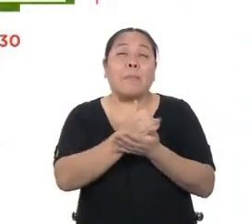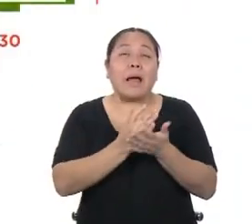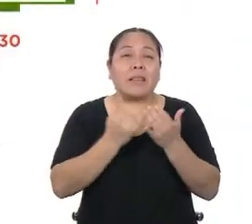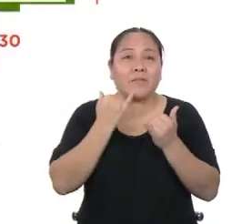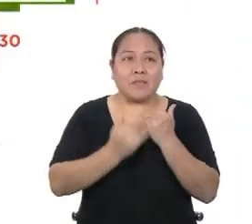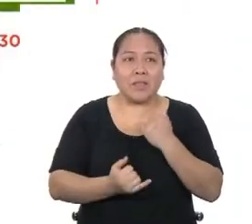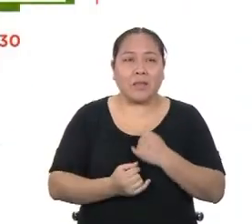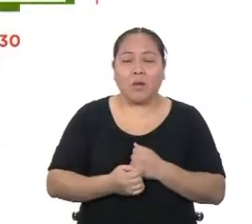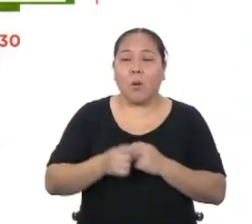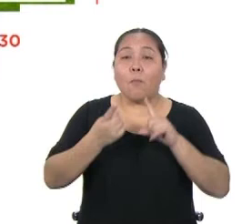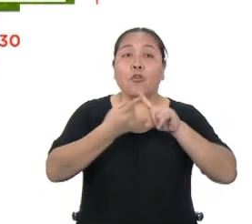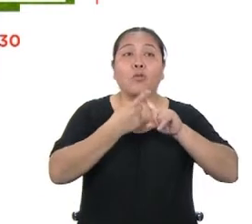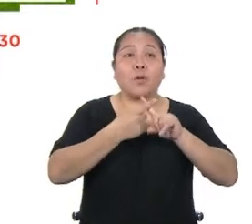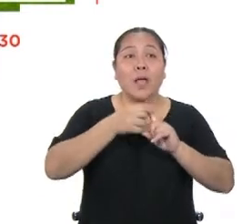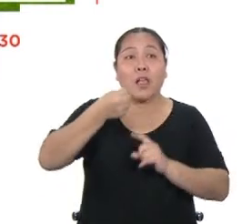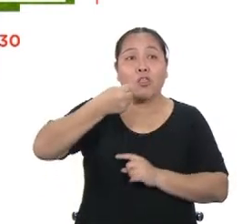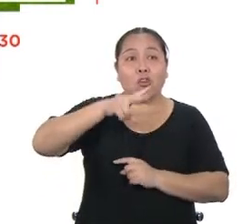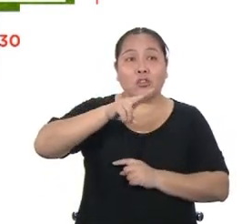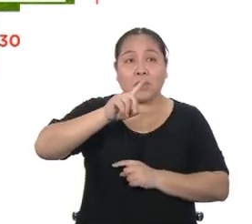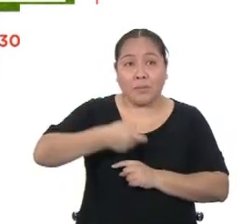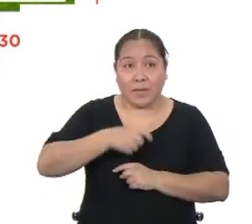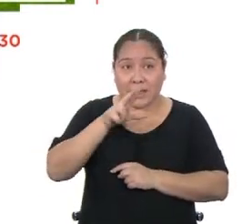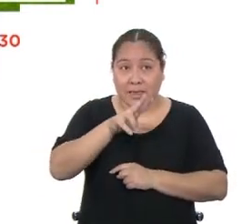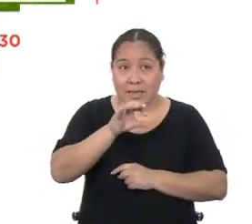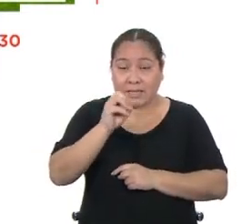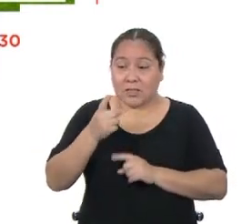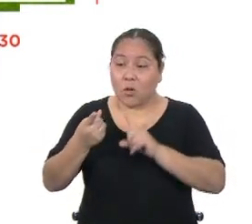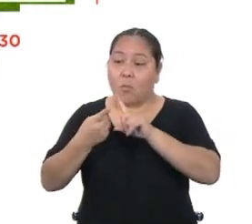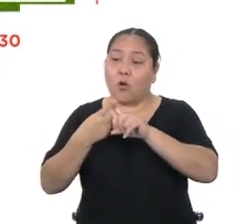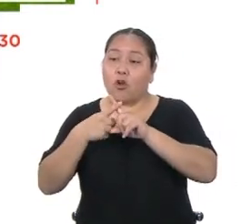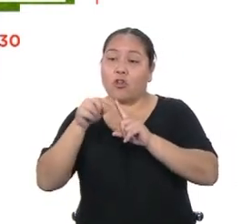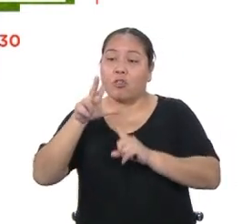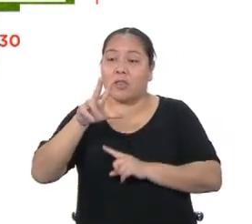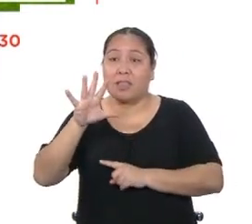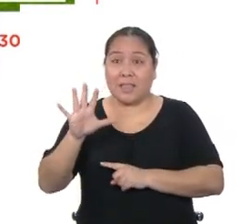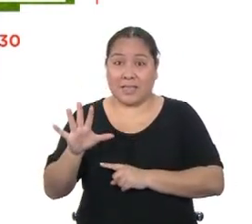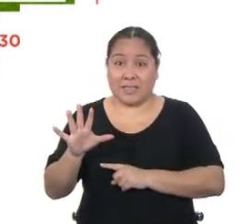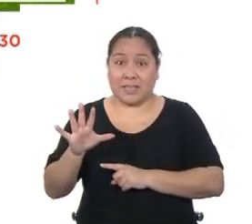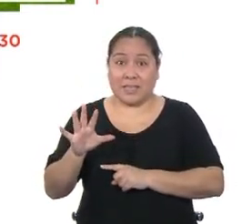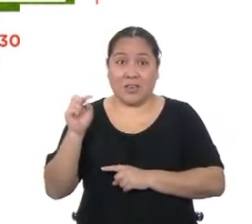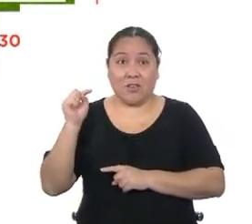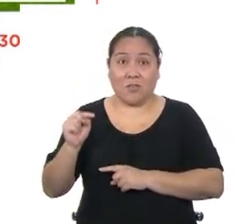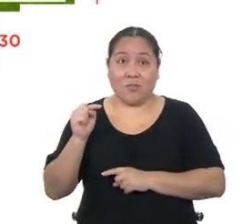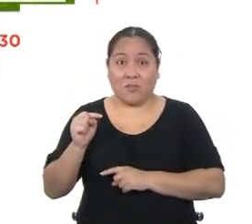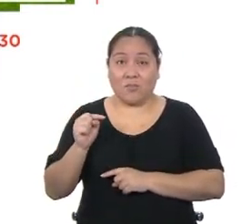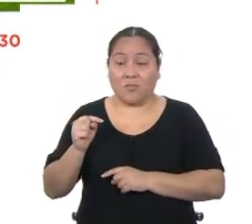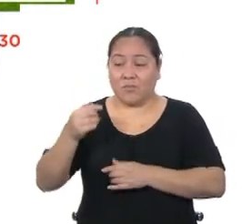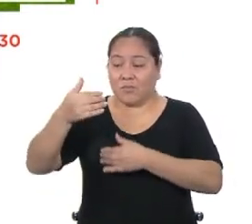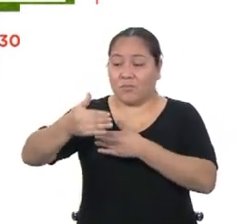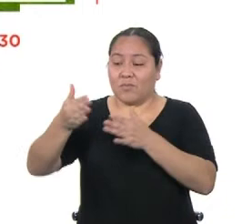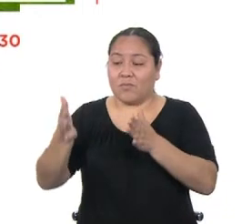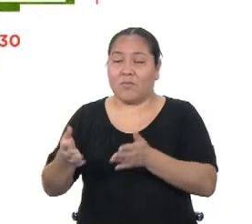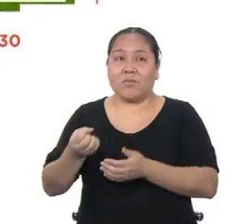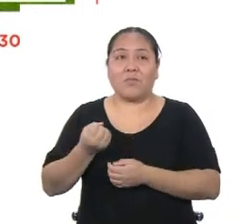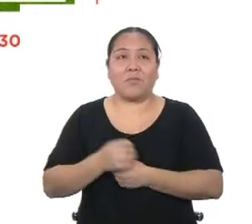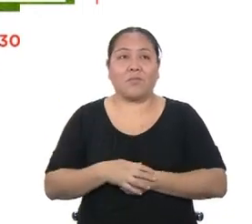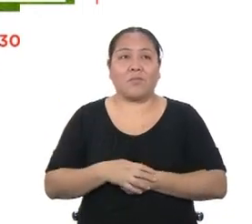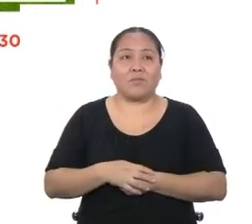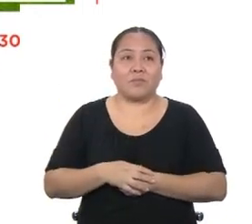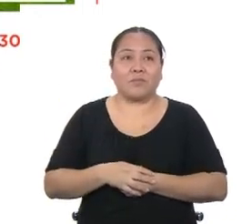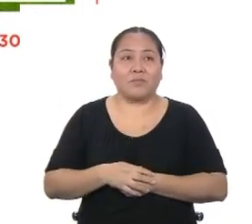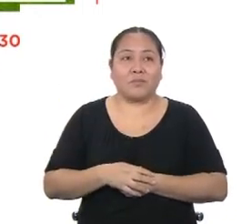Multiplicar 12.300, que es el área total, por 35, que es el valor del GRAS por metro cuadrado. ¡Listo!